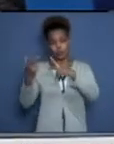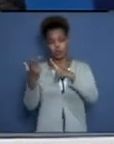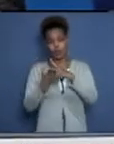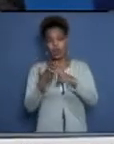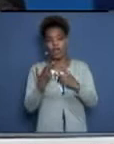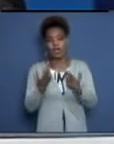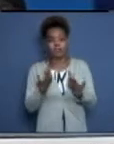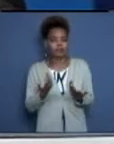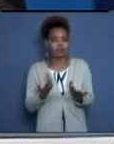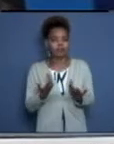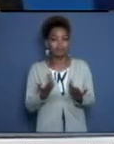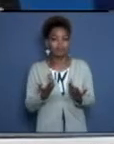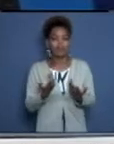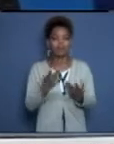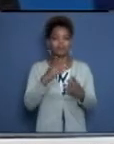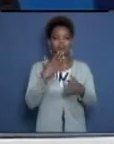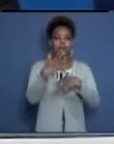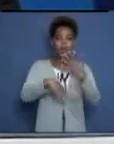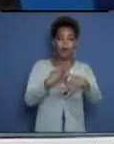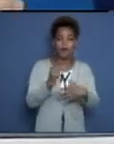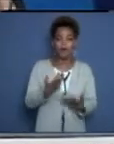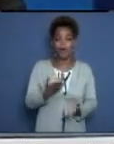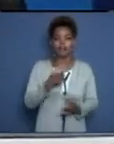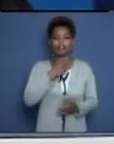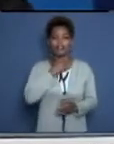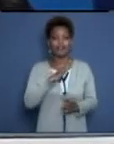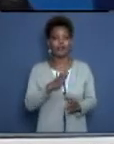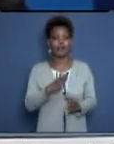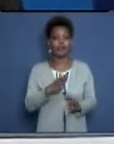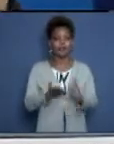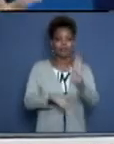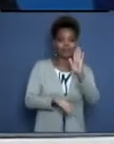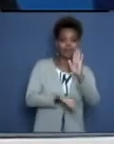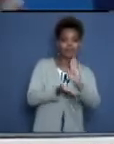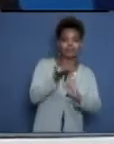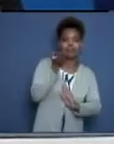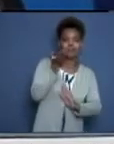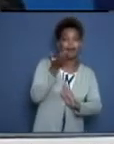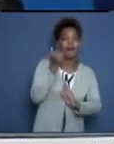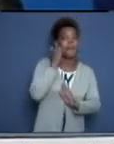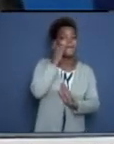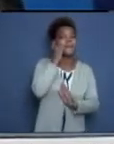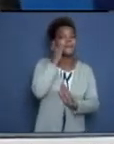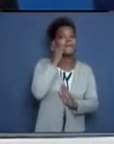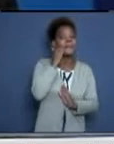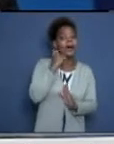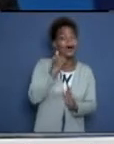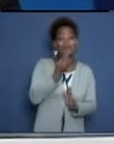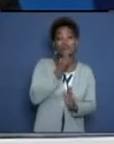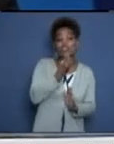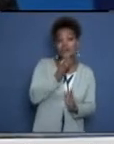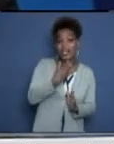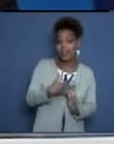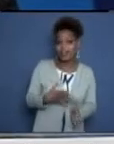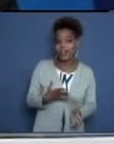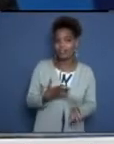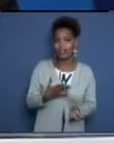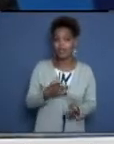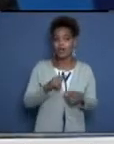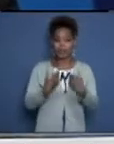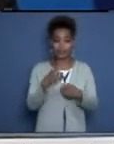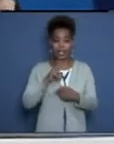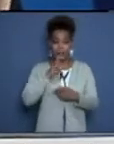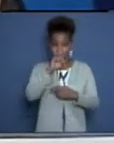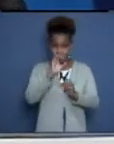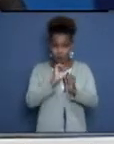que puede haber un incremento de efectos adversos del antibiótico. El virus agrede directamente al